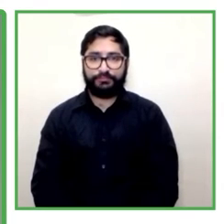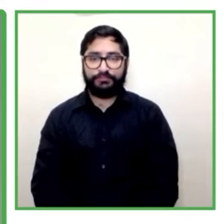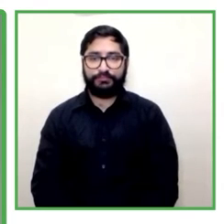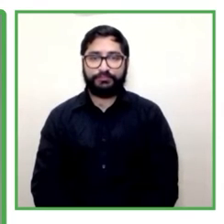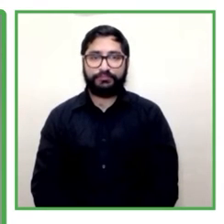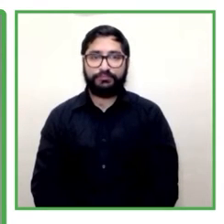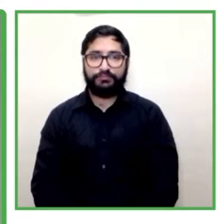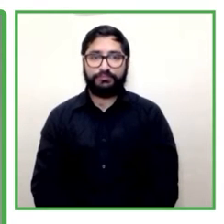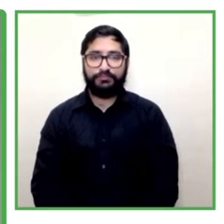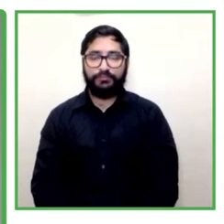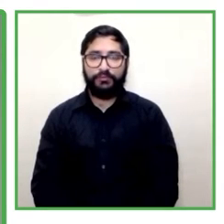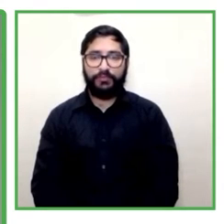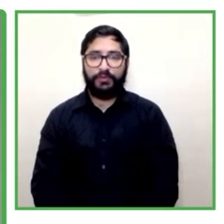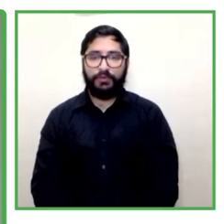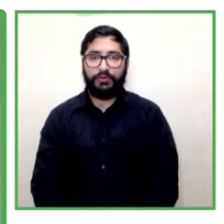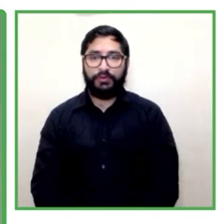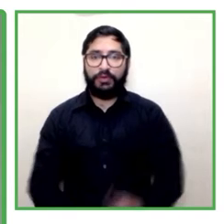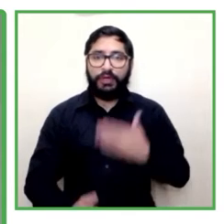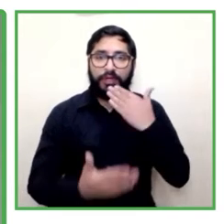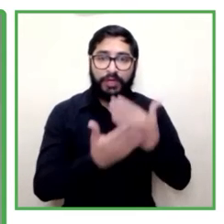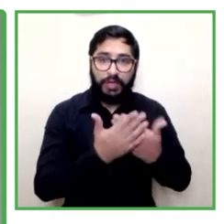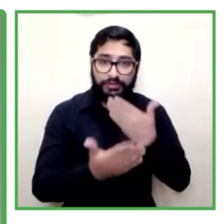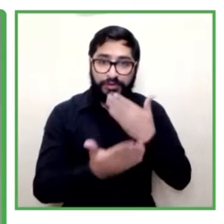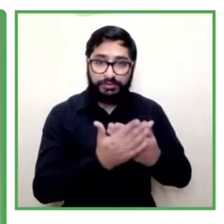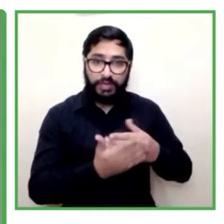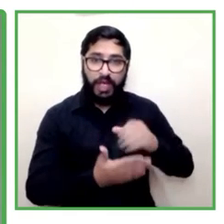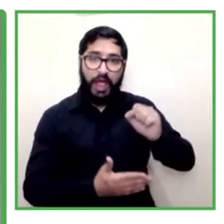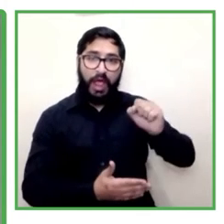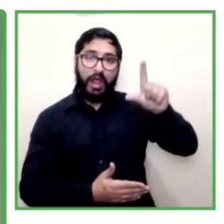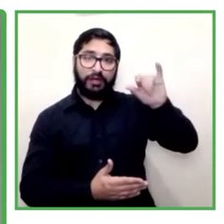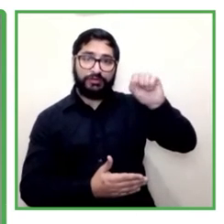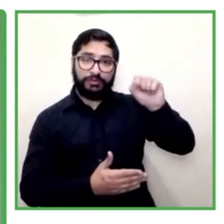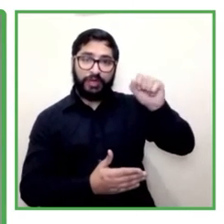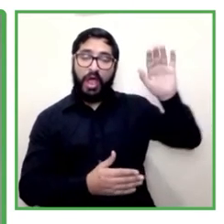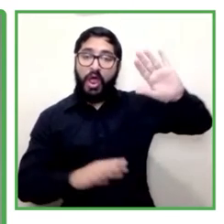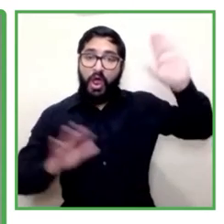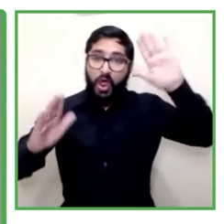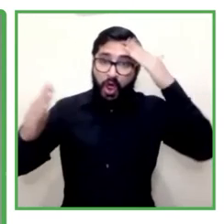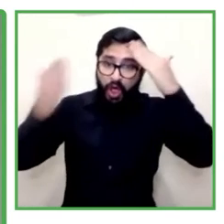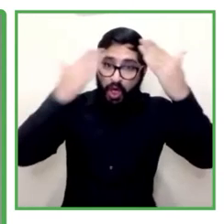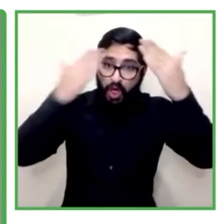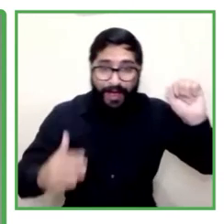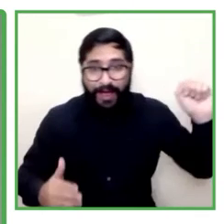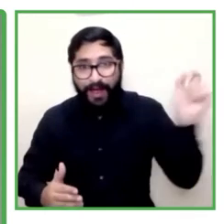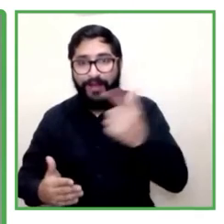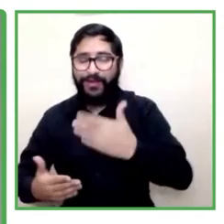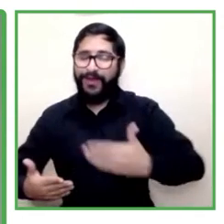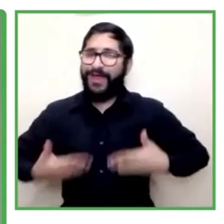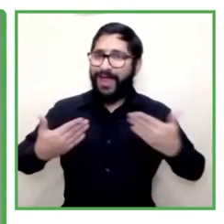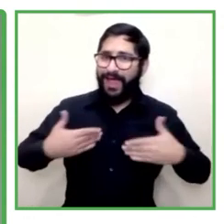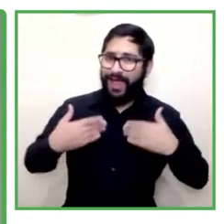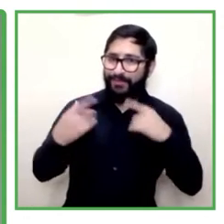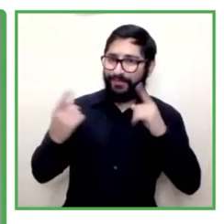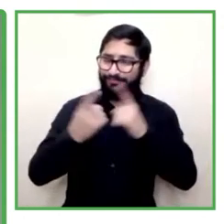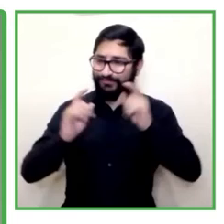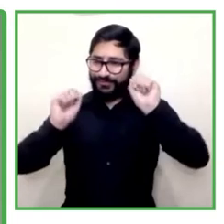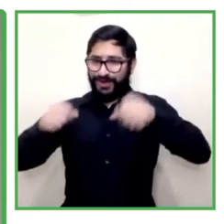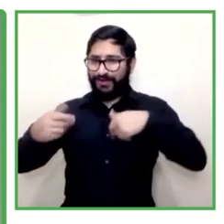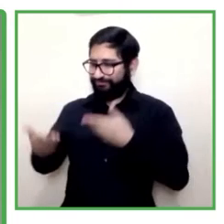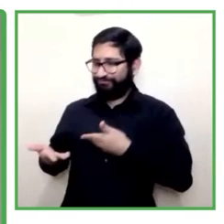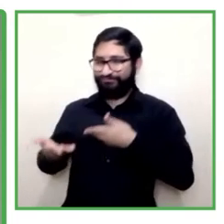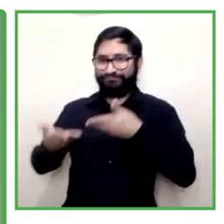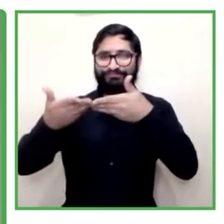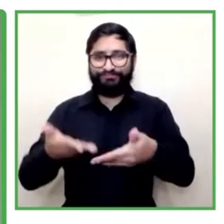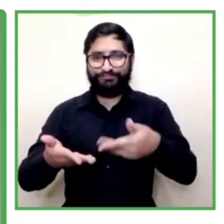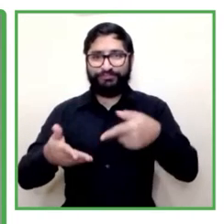Gracias Alicia, hola para todos, mucho gusto, gracias por esta invitación a Ciro Project en este evento